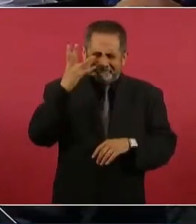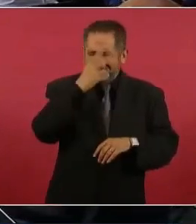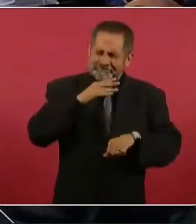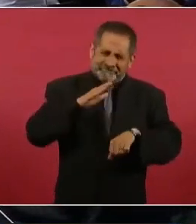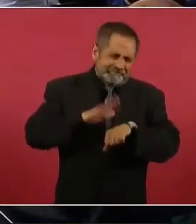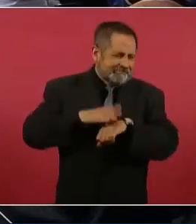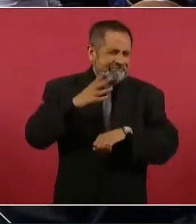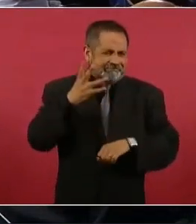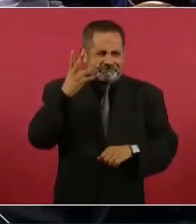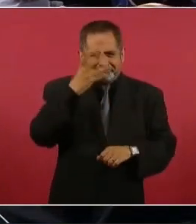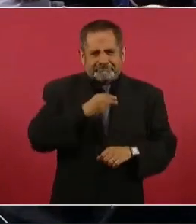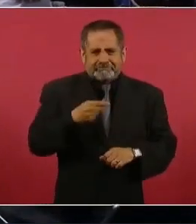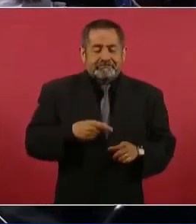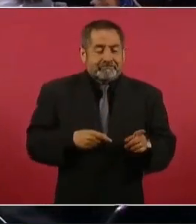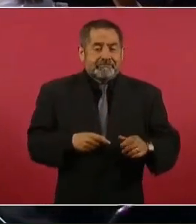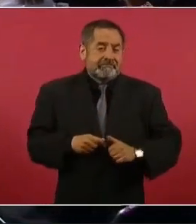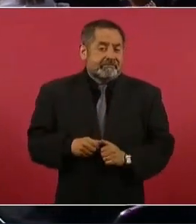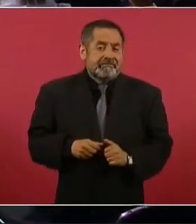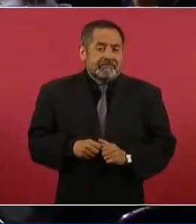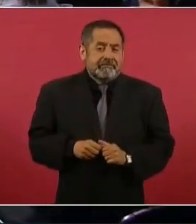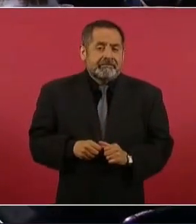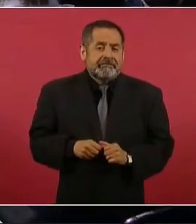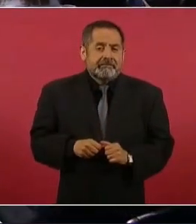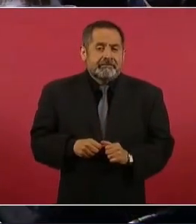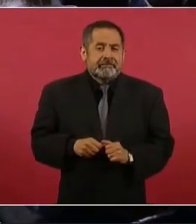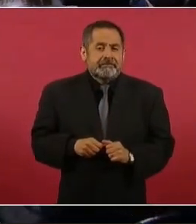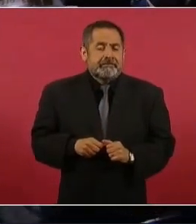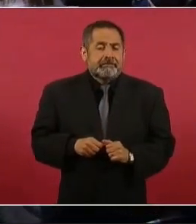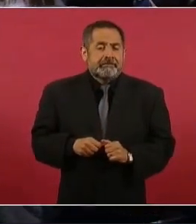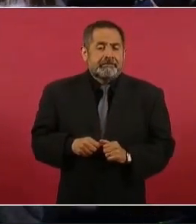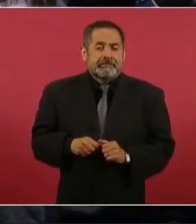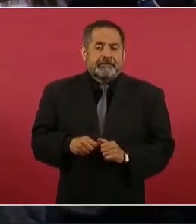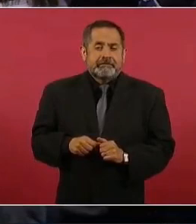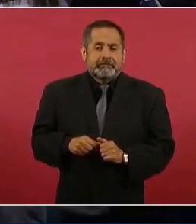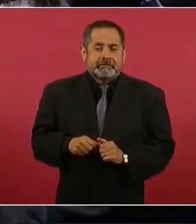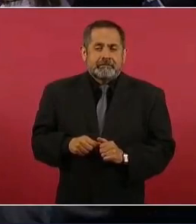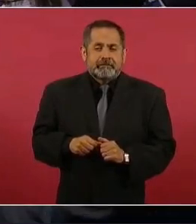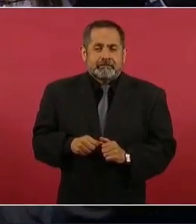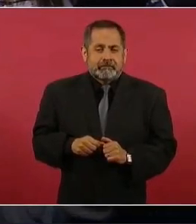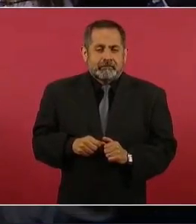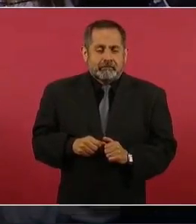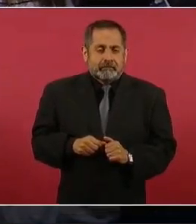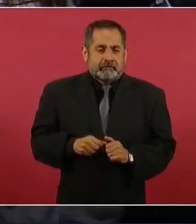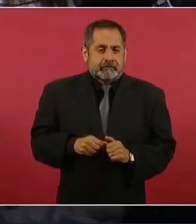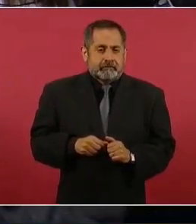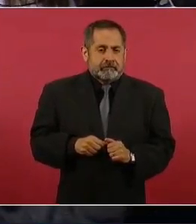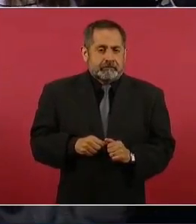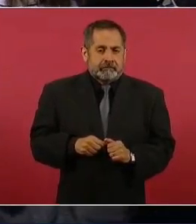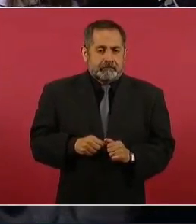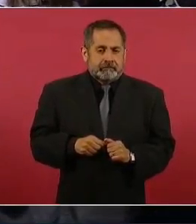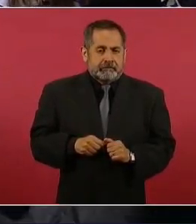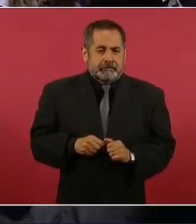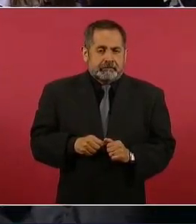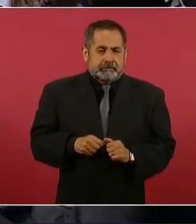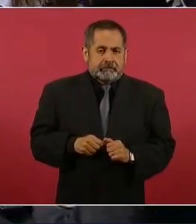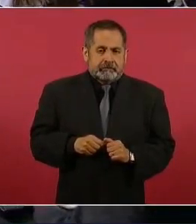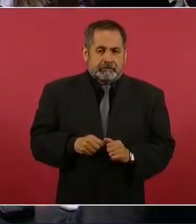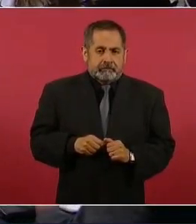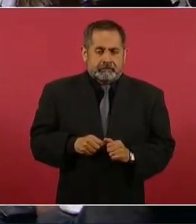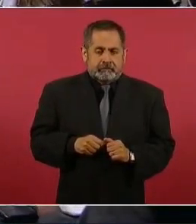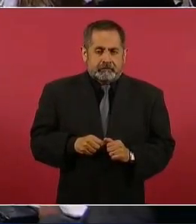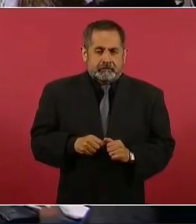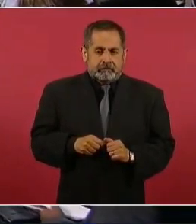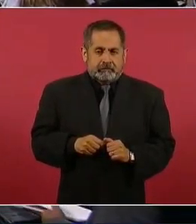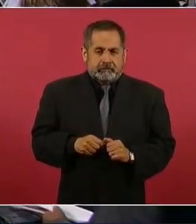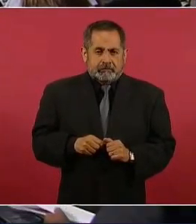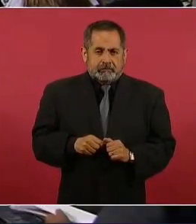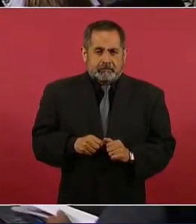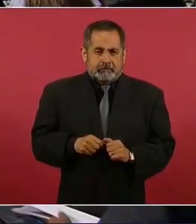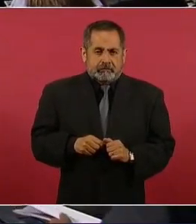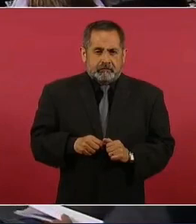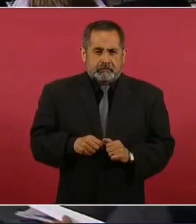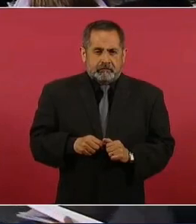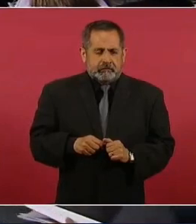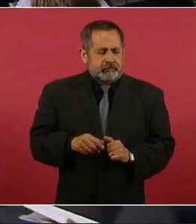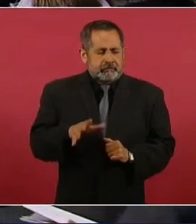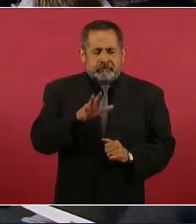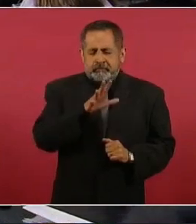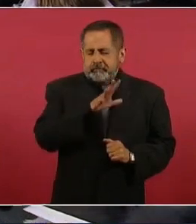algo